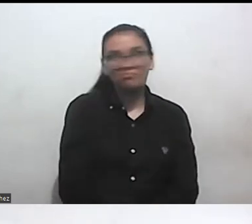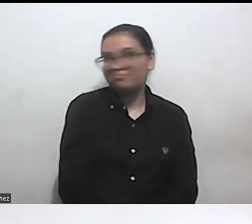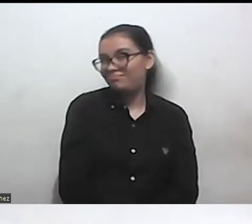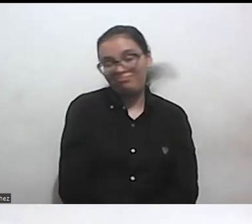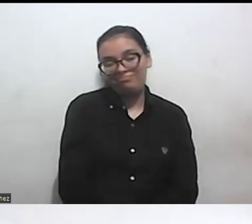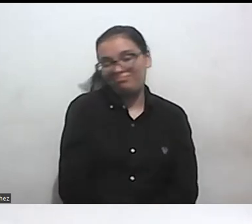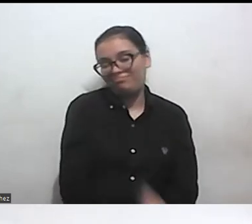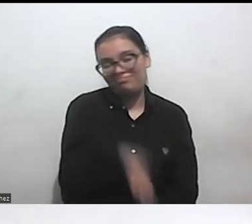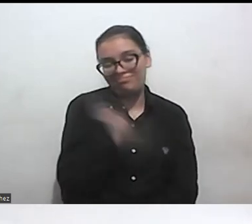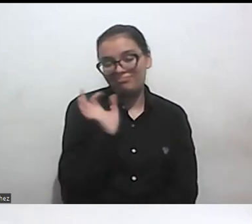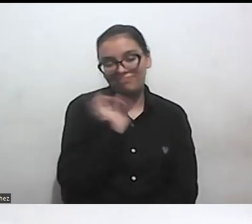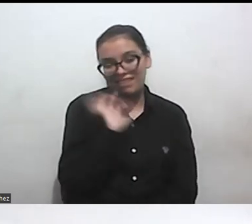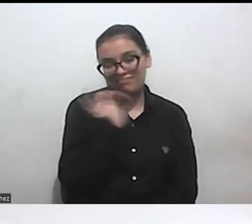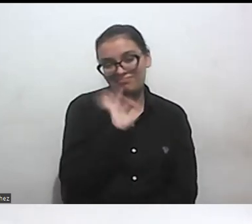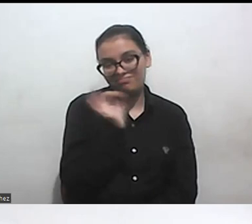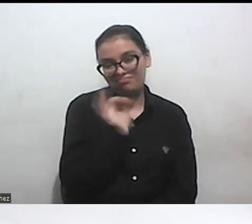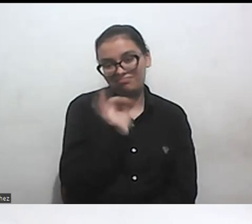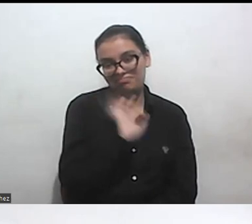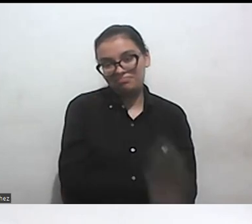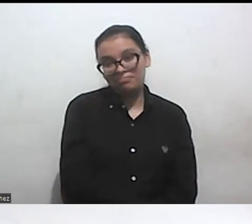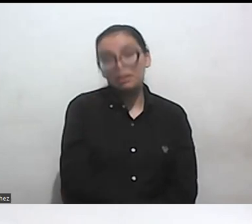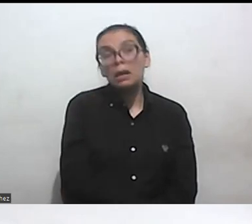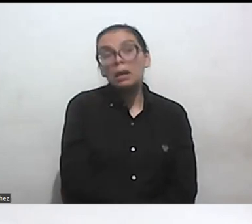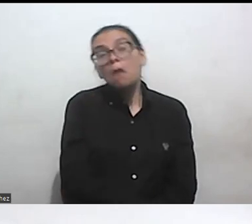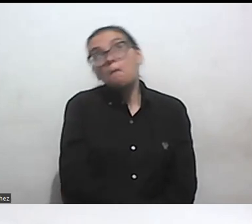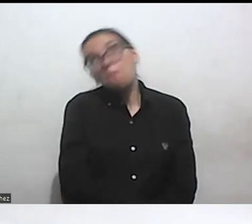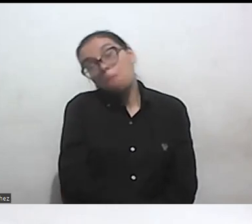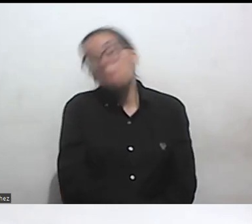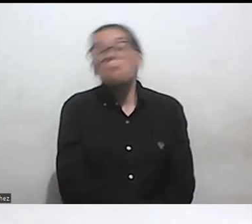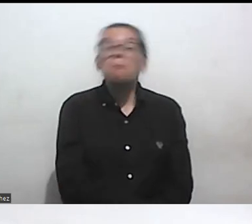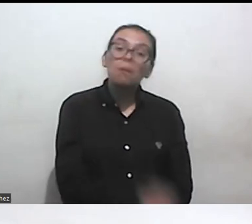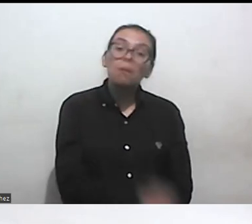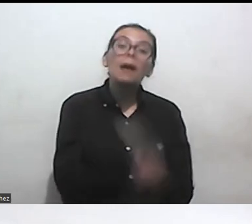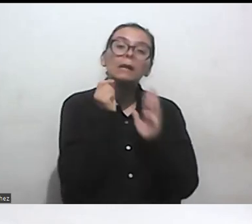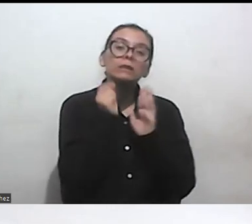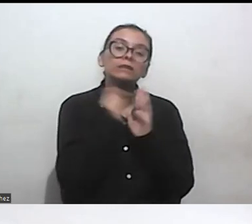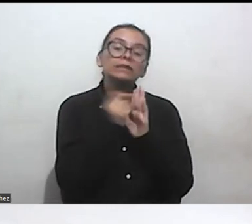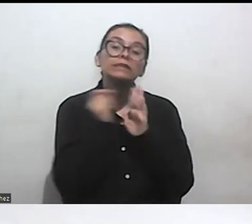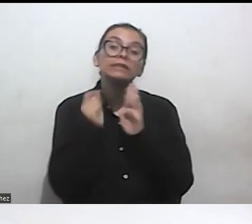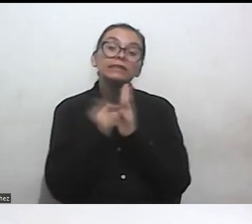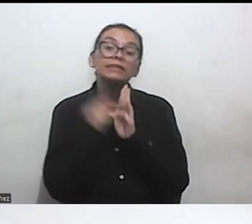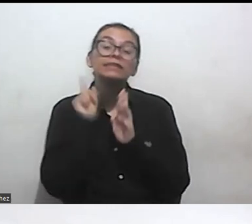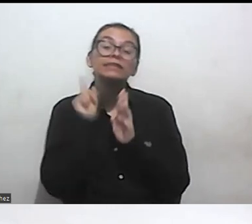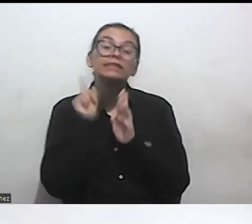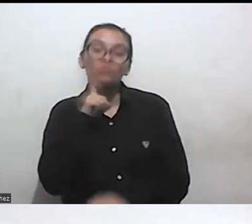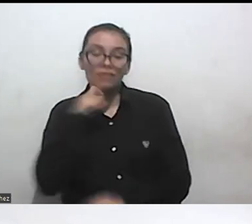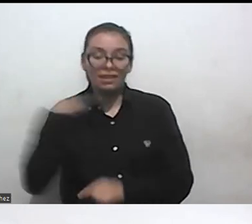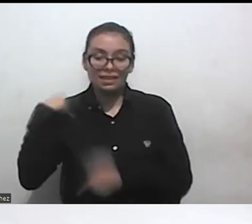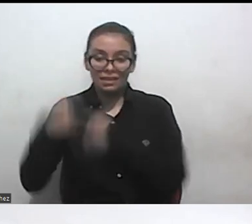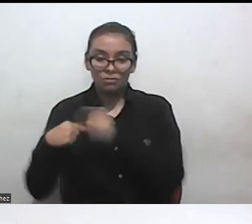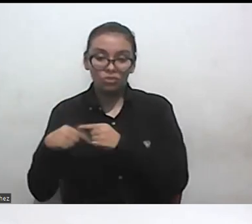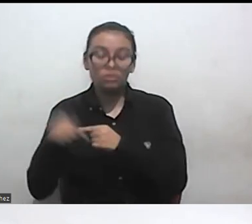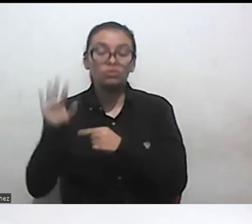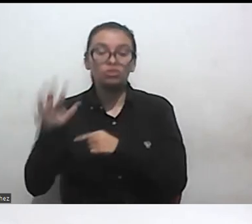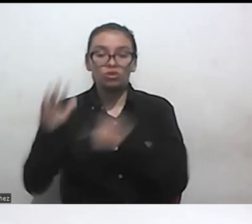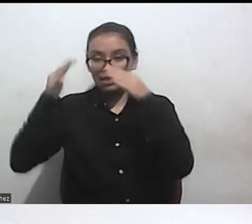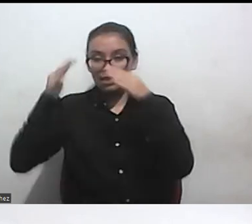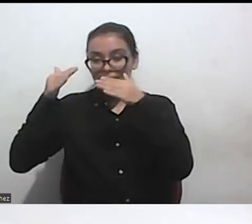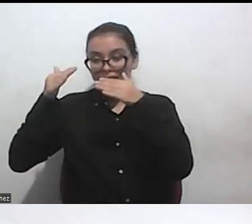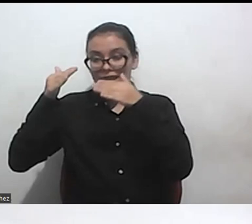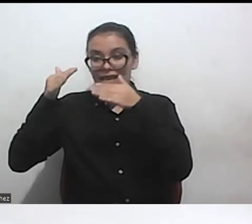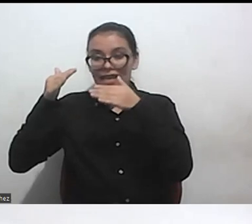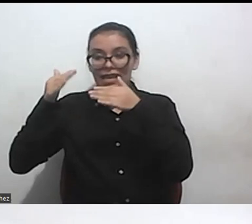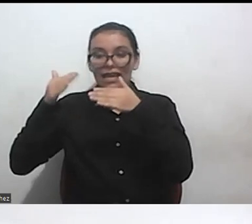creo que sí hay unos estándares importantes en derechos sexuales y reproductivos en educación sexual integral en aborto